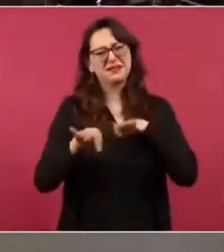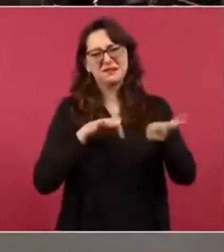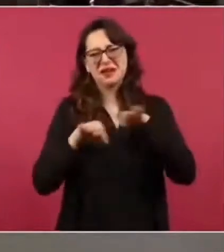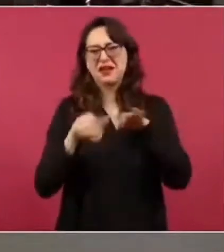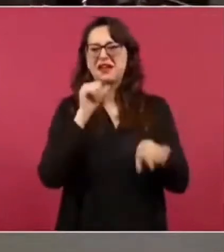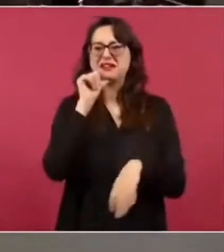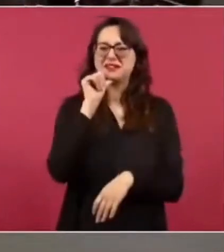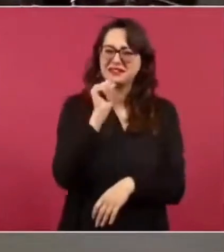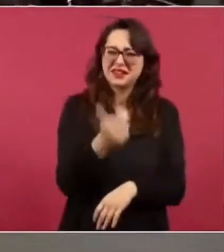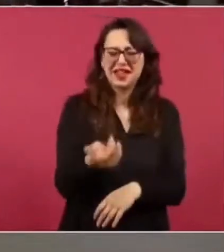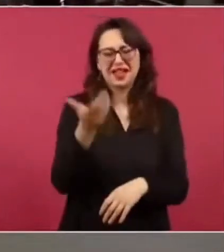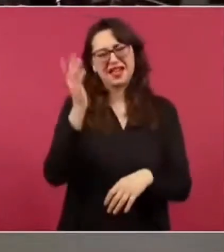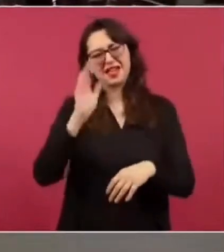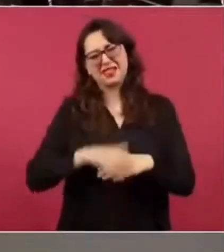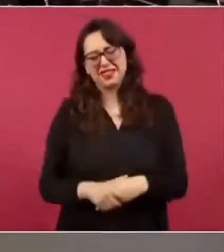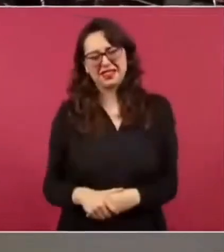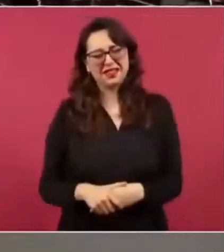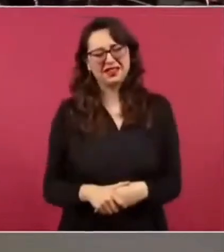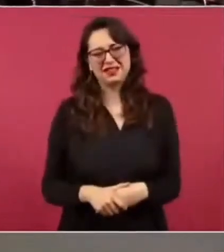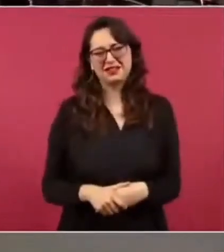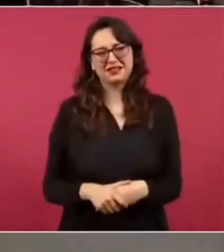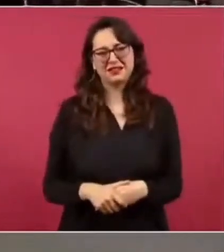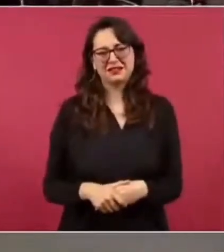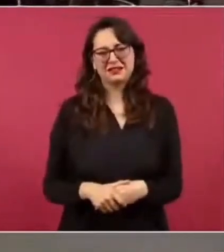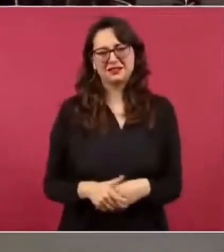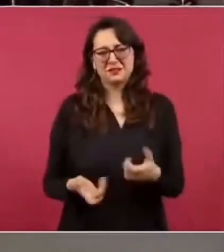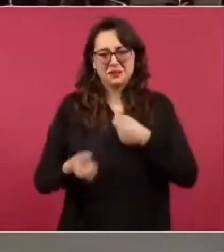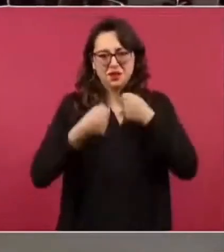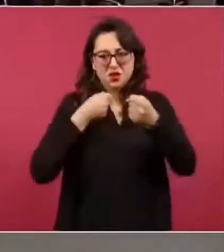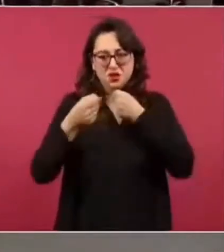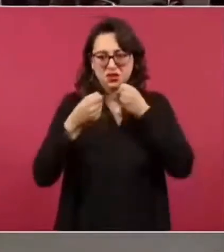es tan noble el oficio del periodismo